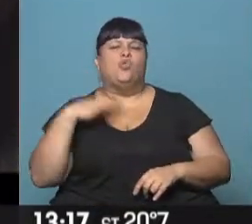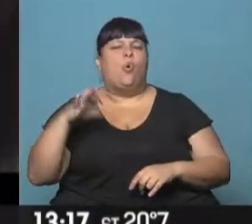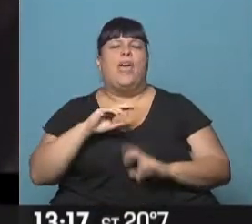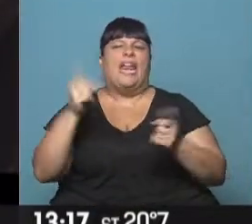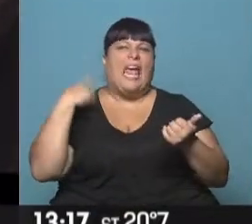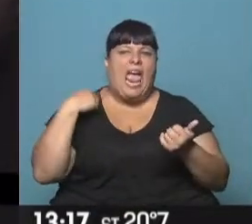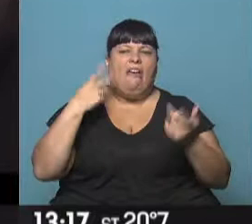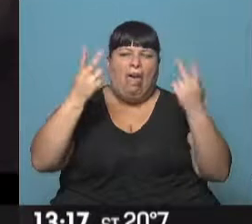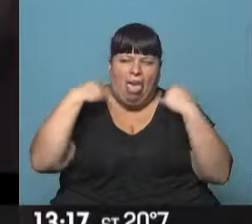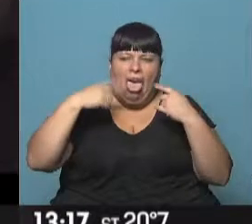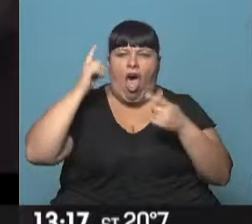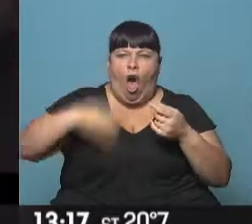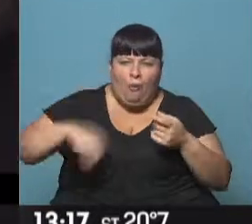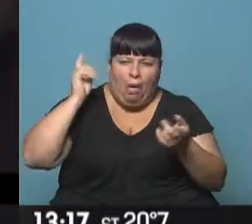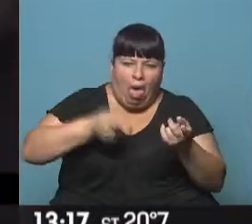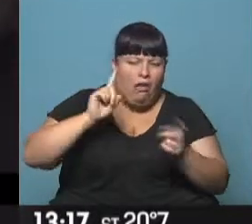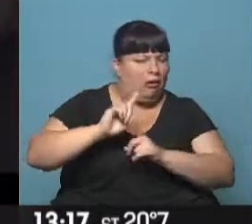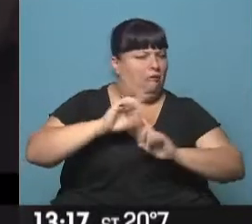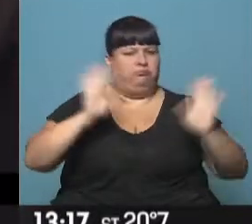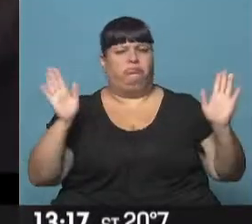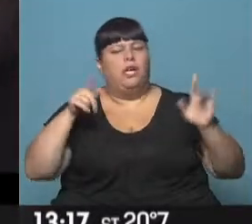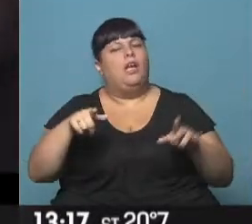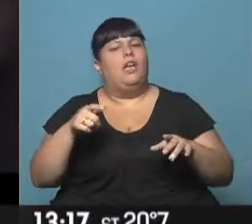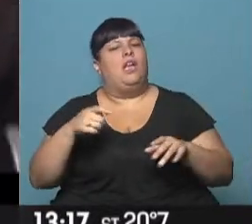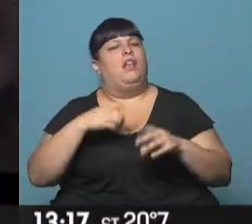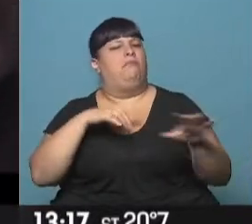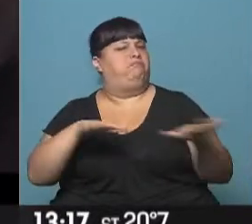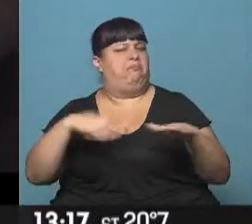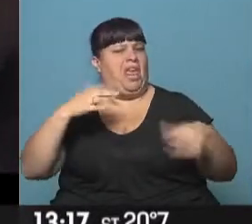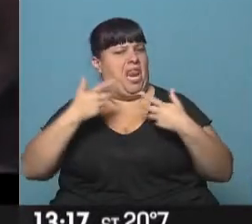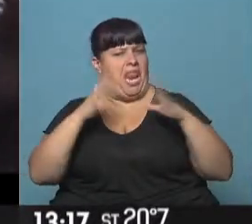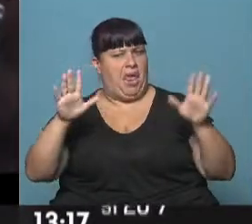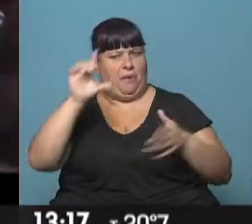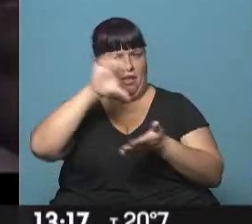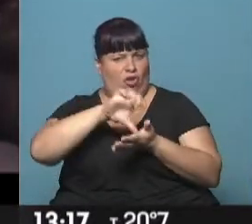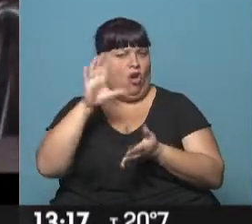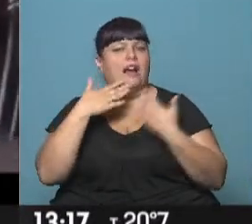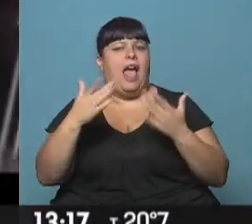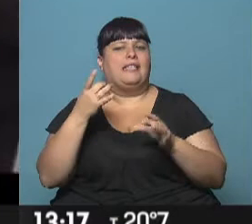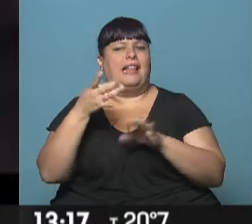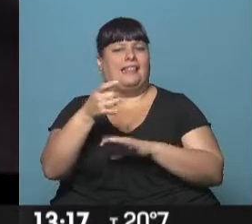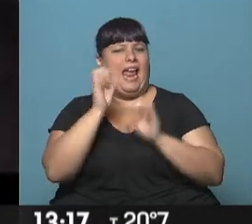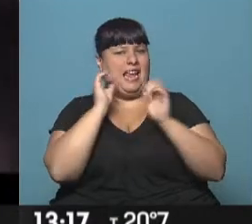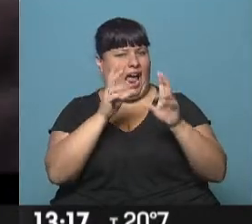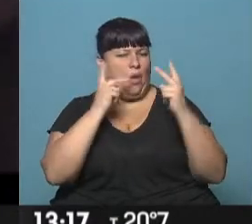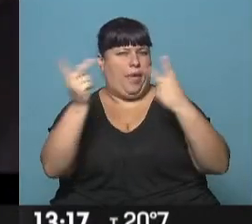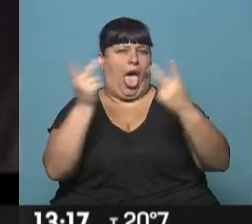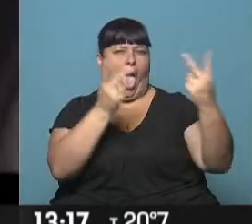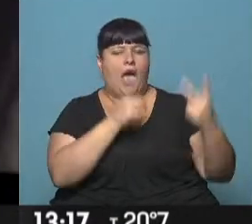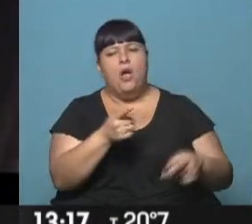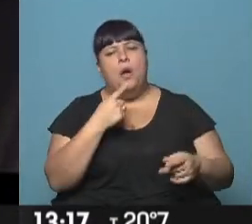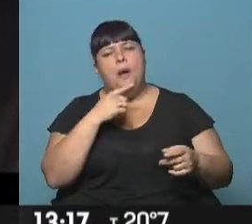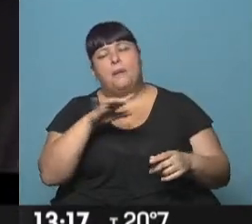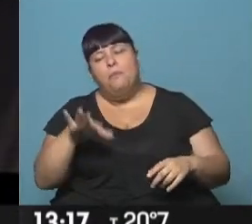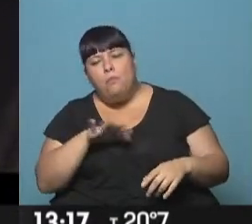patrones ni obligaciones. Un anarquista que se mueve libremente por el país gracias a los trenes de carga y sus preguntas o